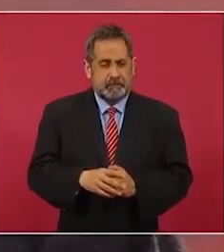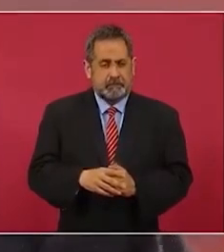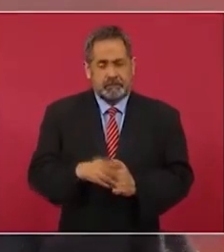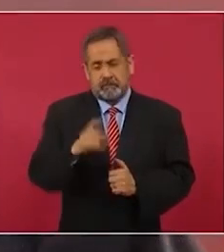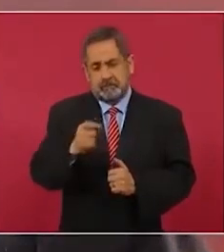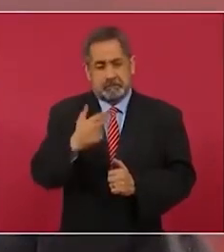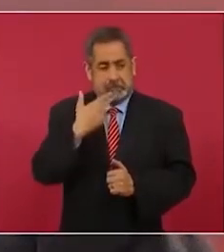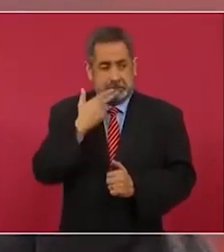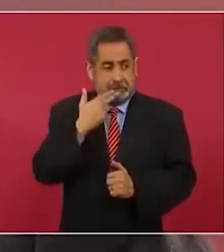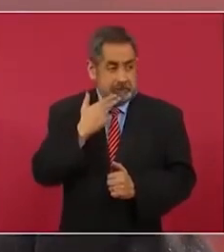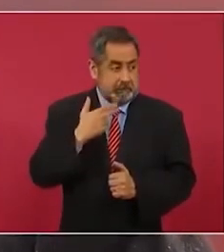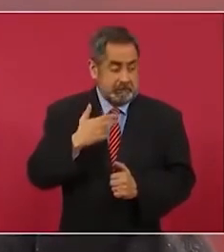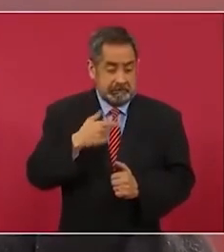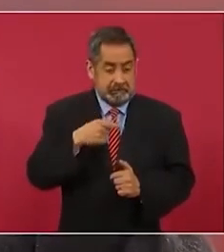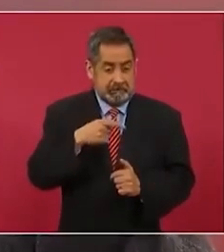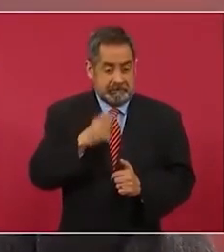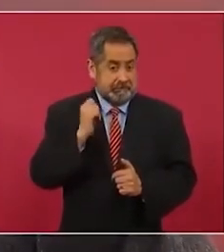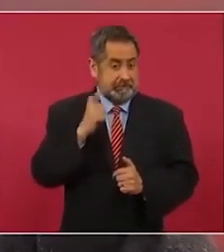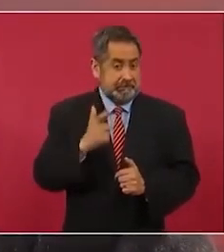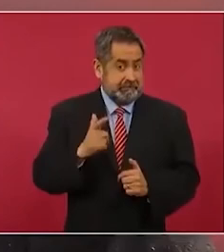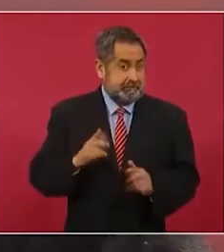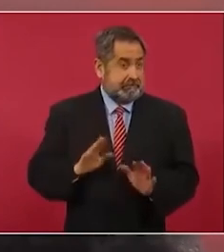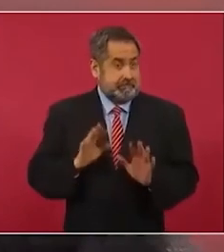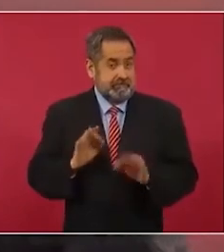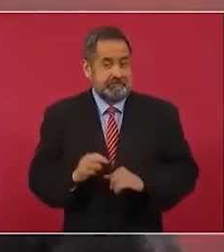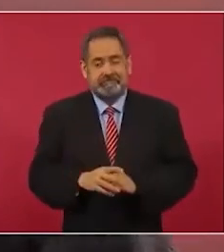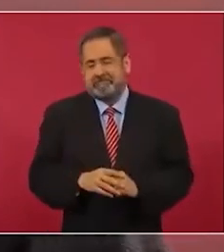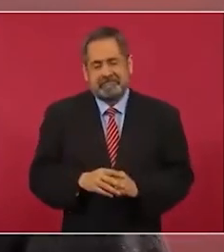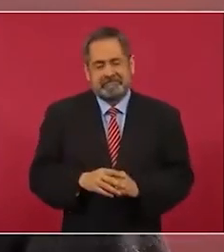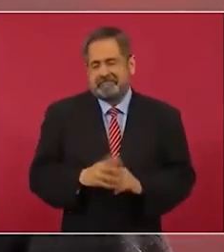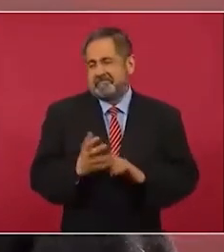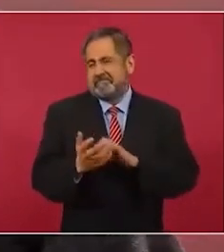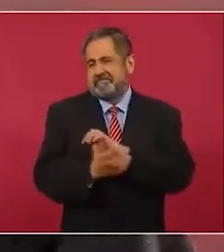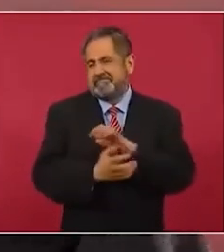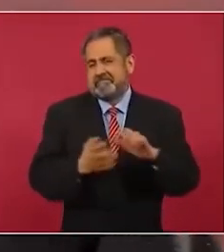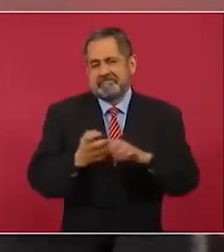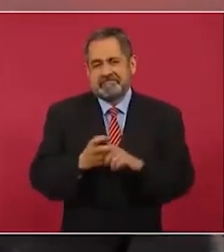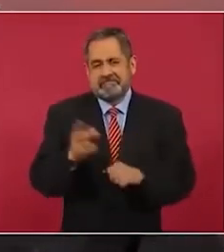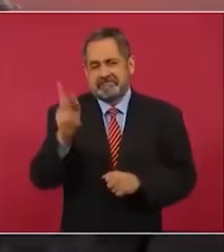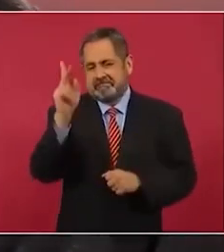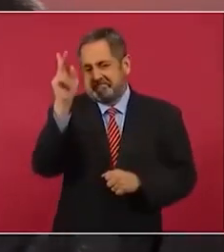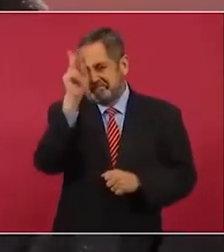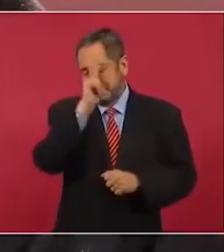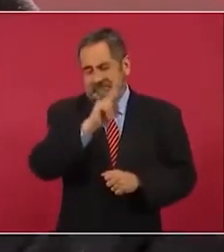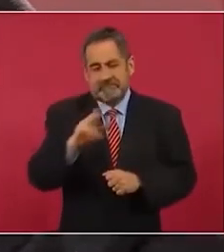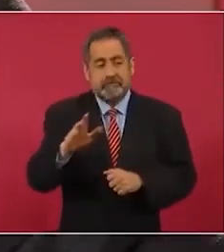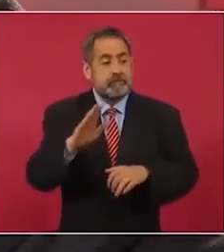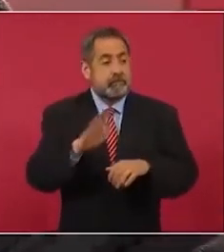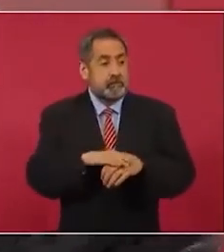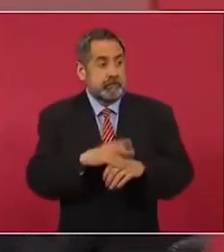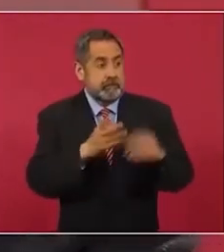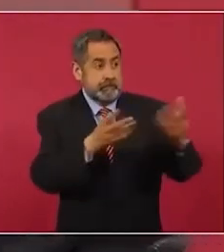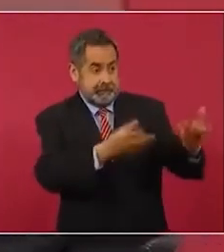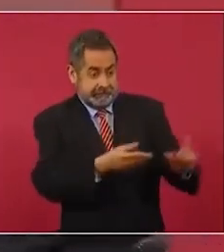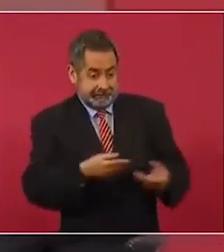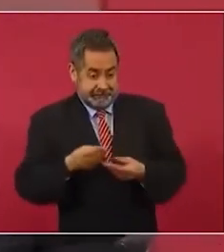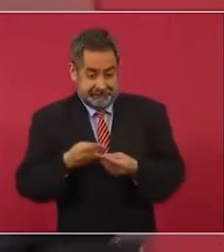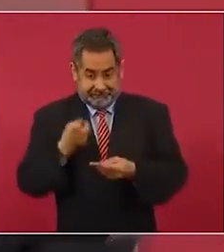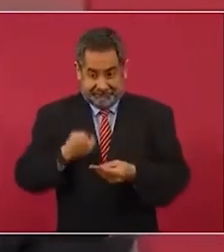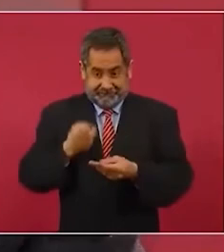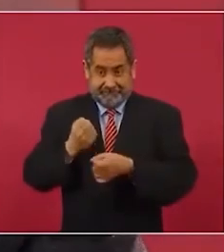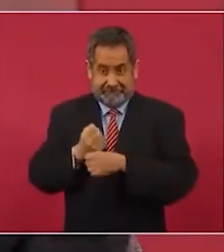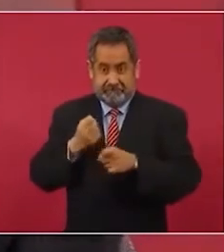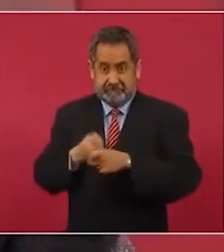benéfico se convirtió en una tragedia porque utilizaron esas armas para